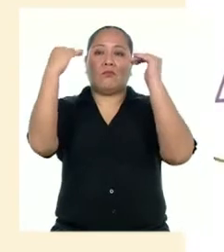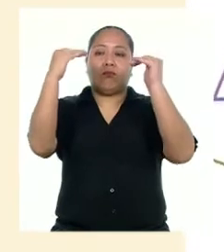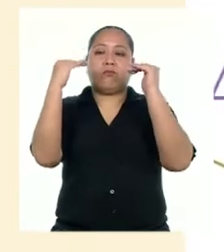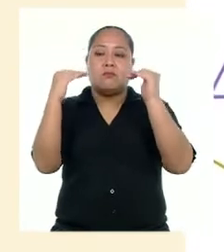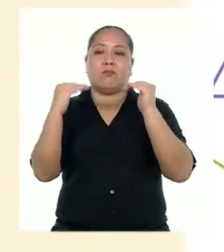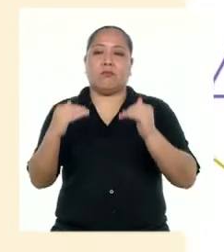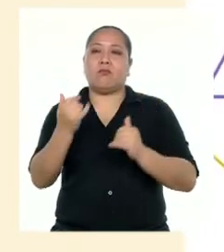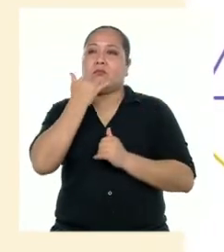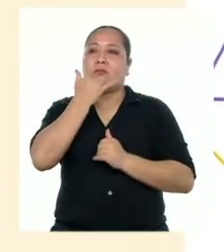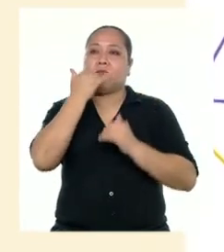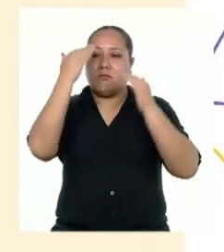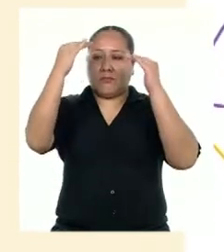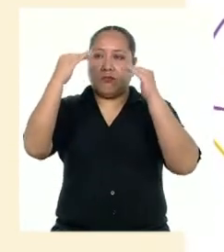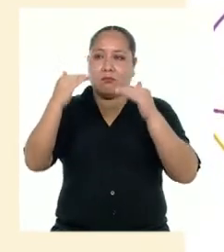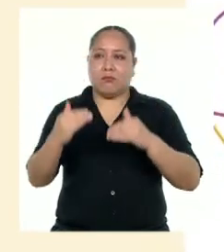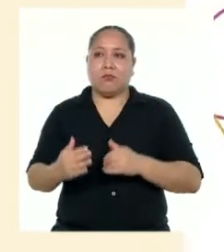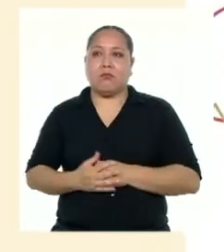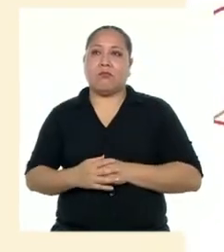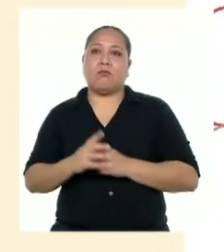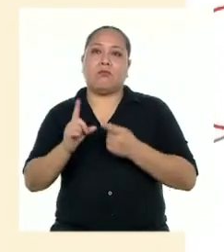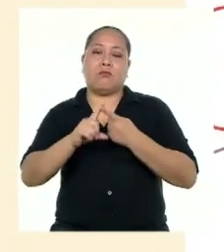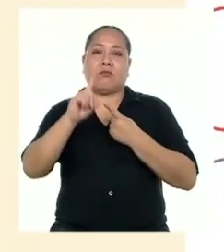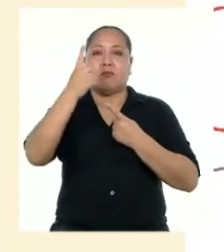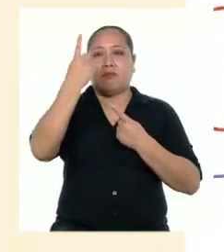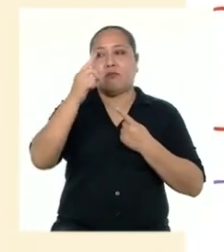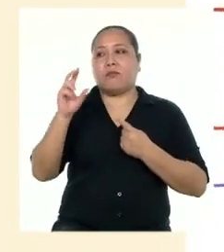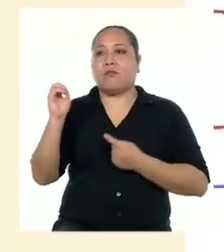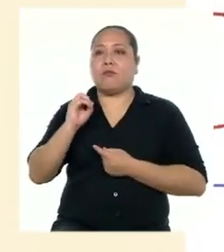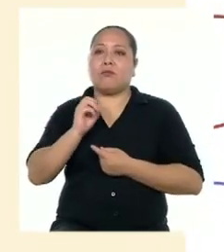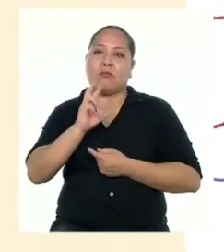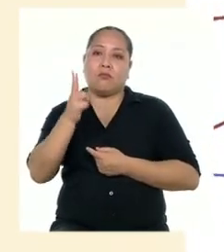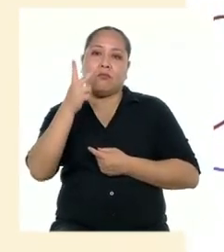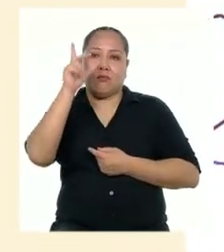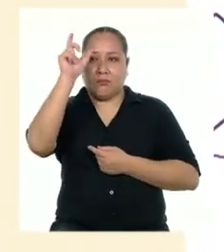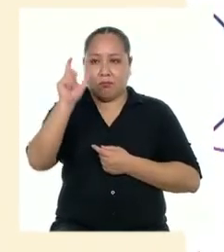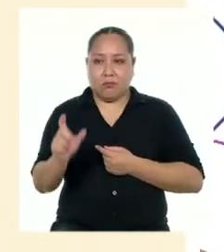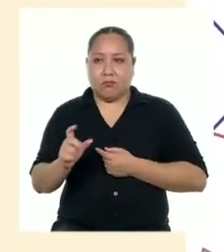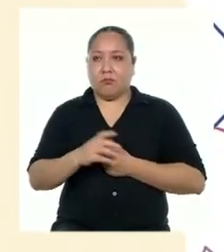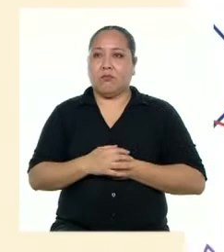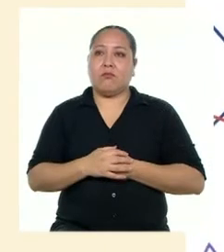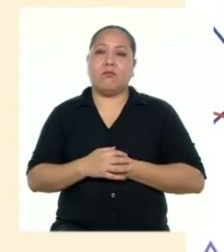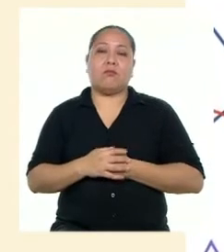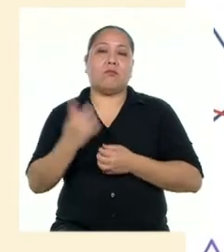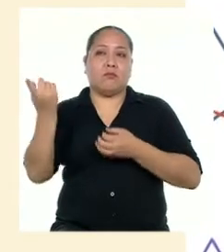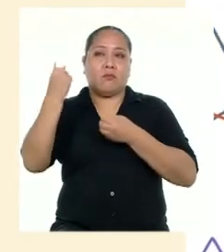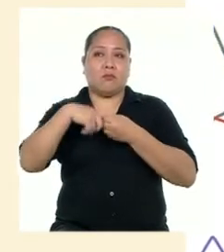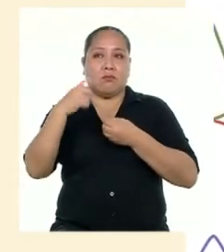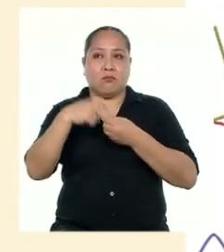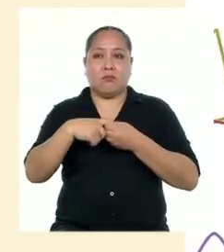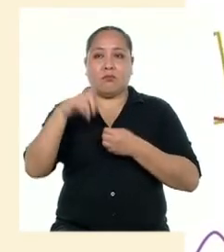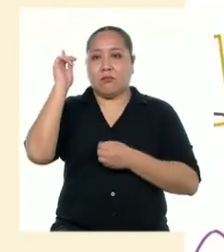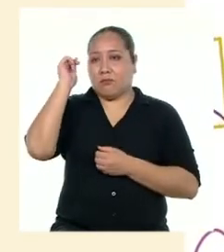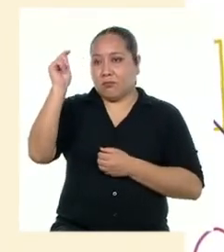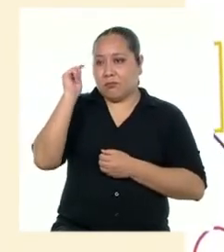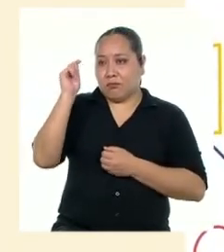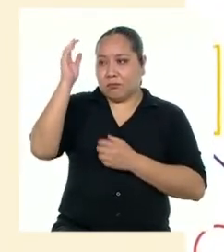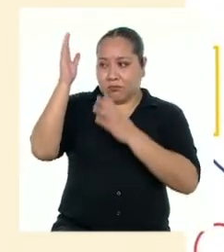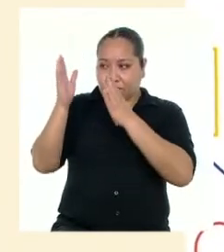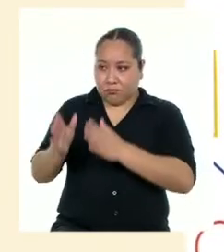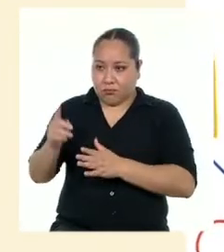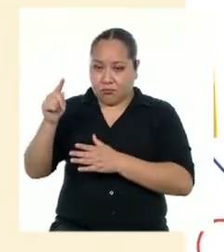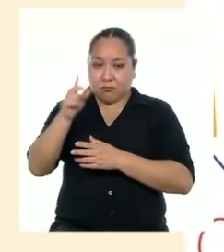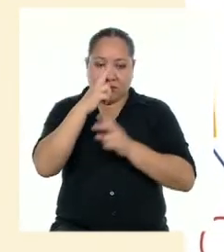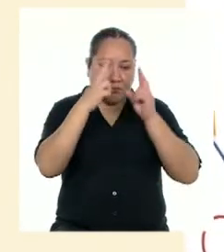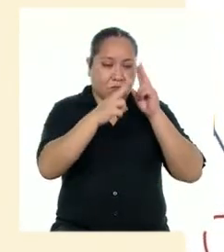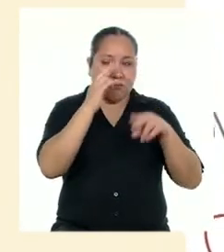ocurrieron los hechos, ya sea en primera o en tercera persona. Suelen participar testigos de los hechos